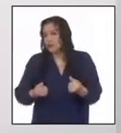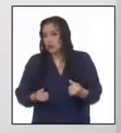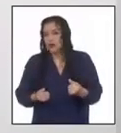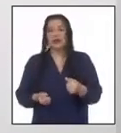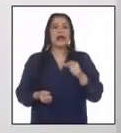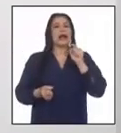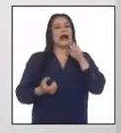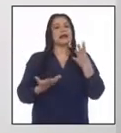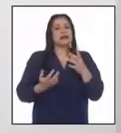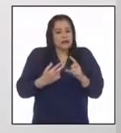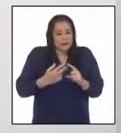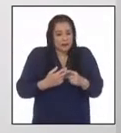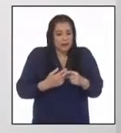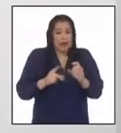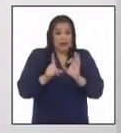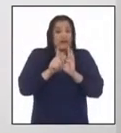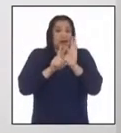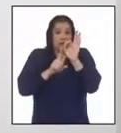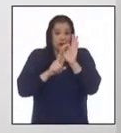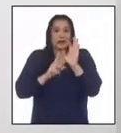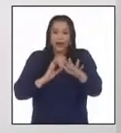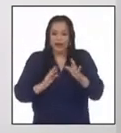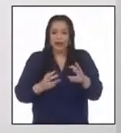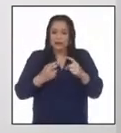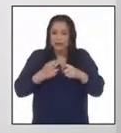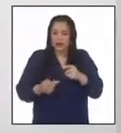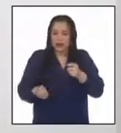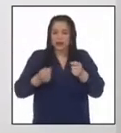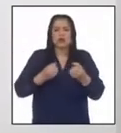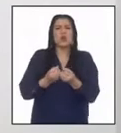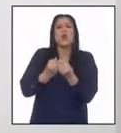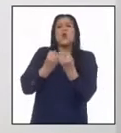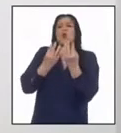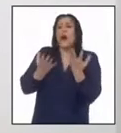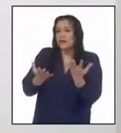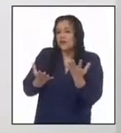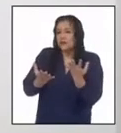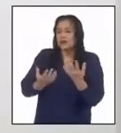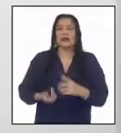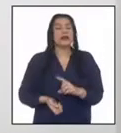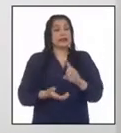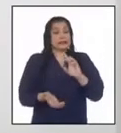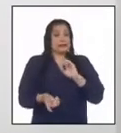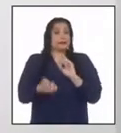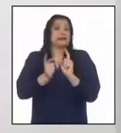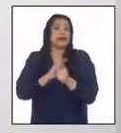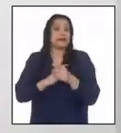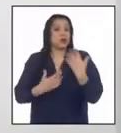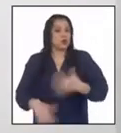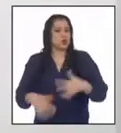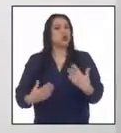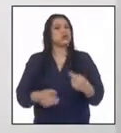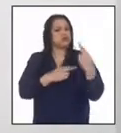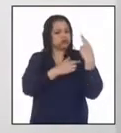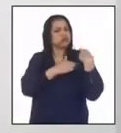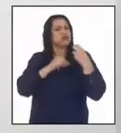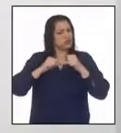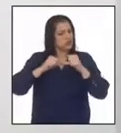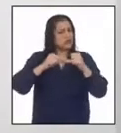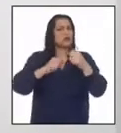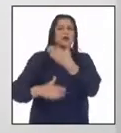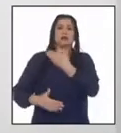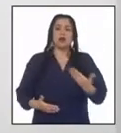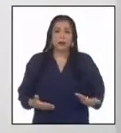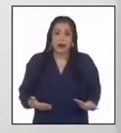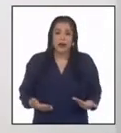partir de la epidemia que el manejo de datos cuantitativos se convierte en una función permanente del Estado,